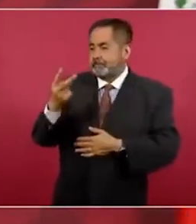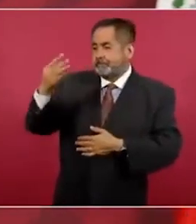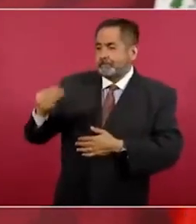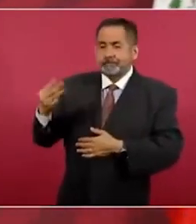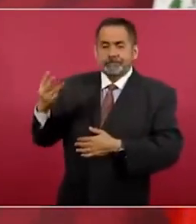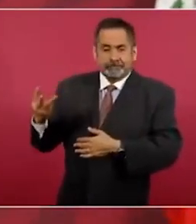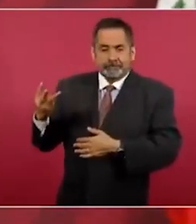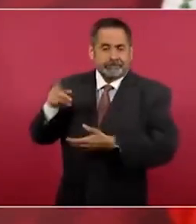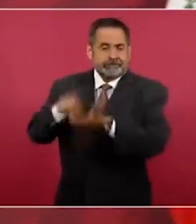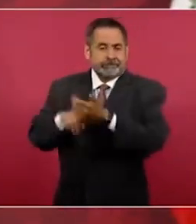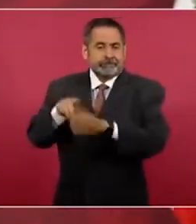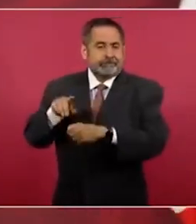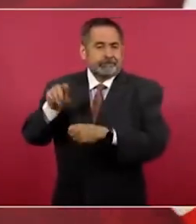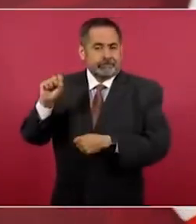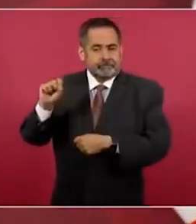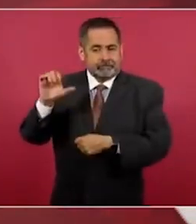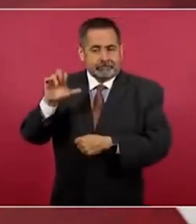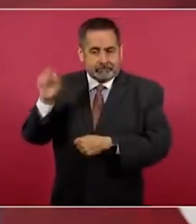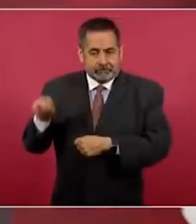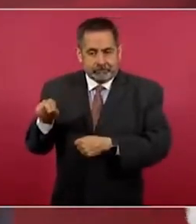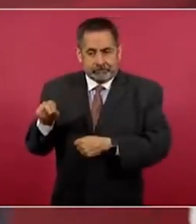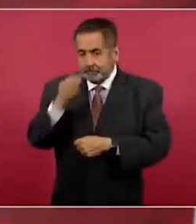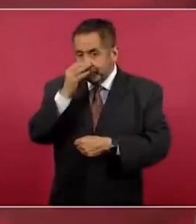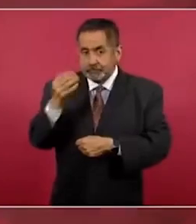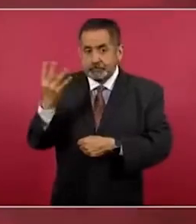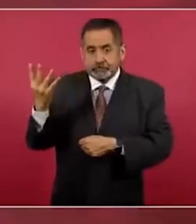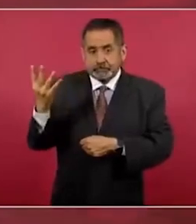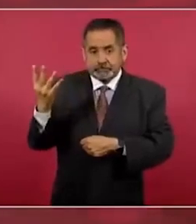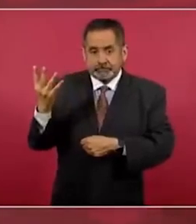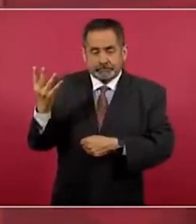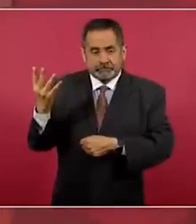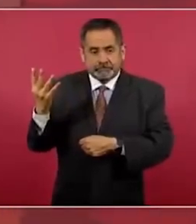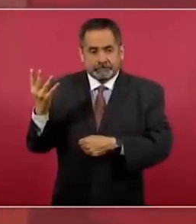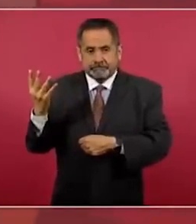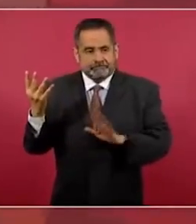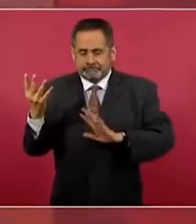la Suprema Corte, y con cuatro ya no pasa,